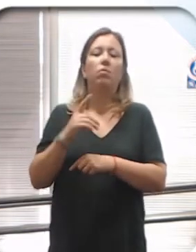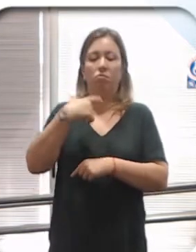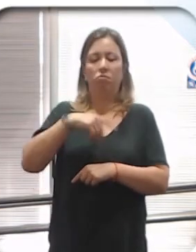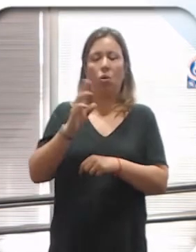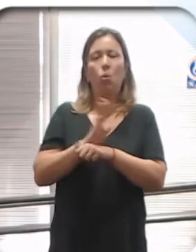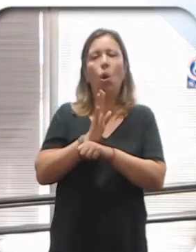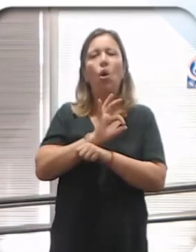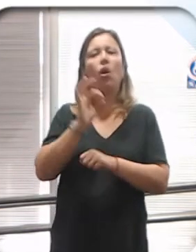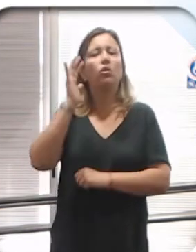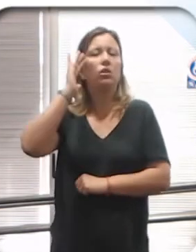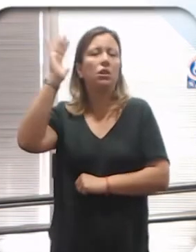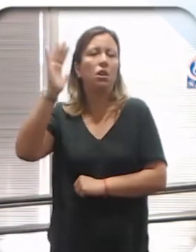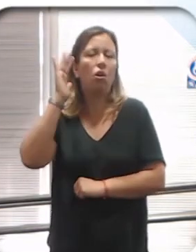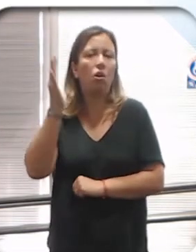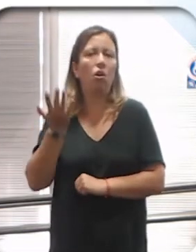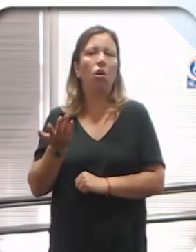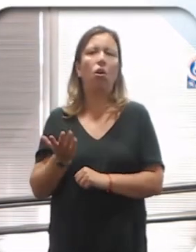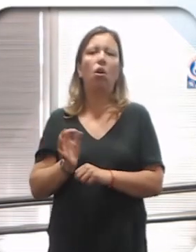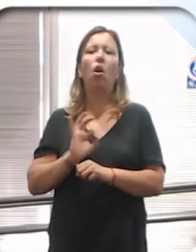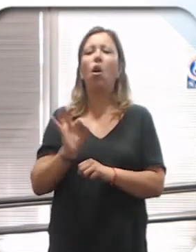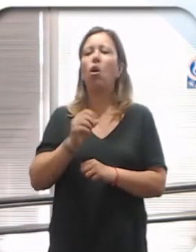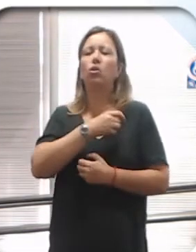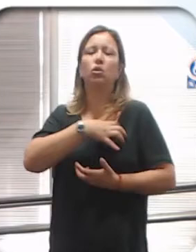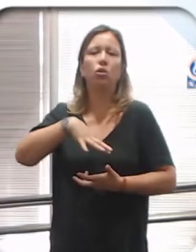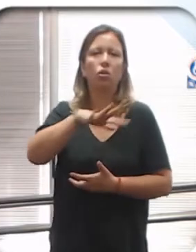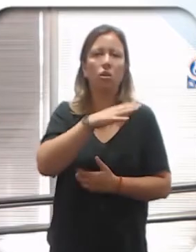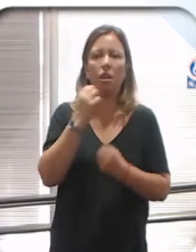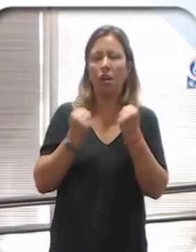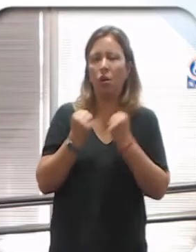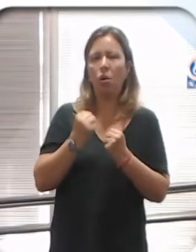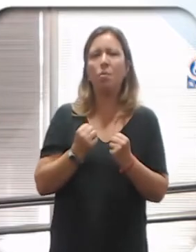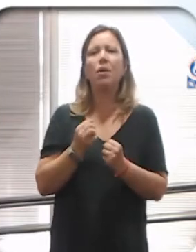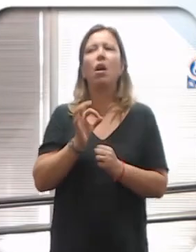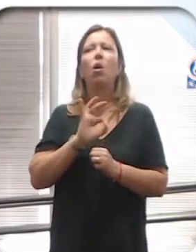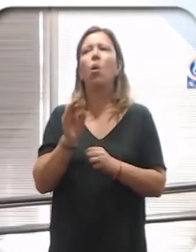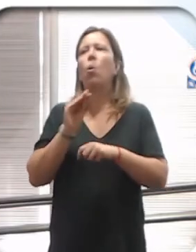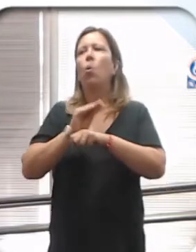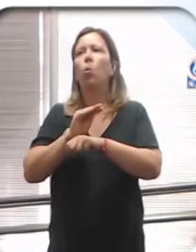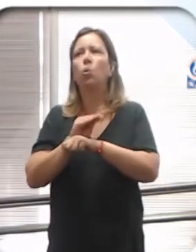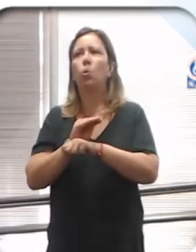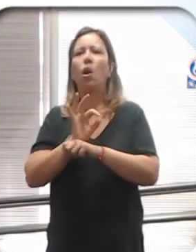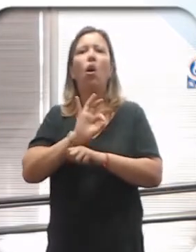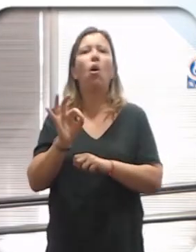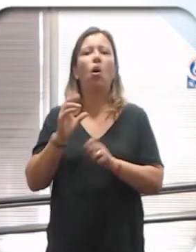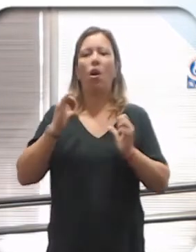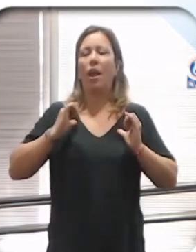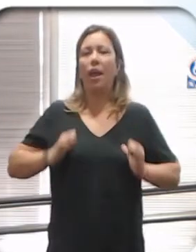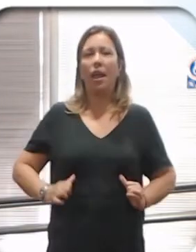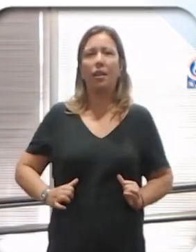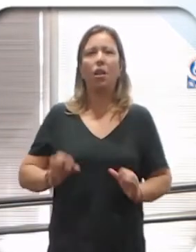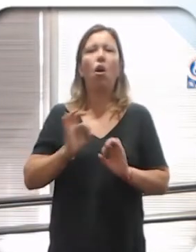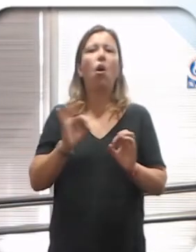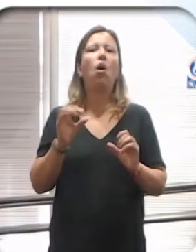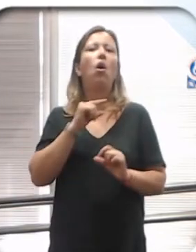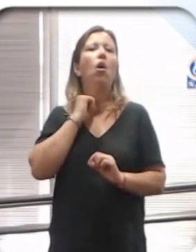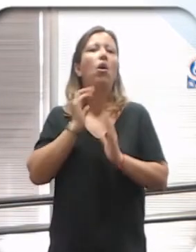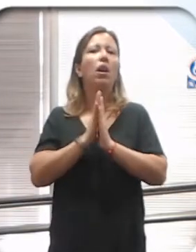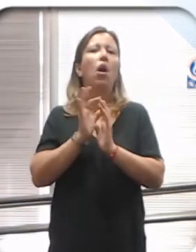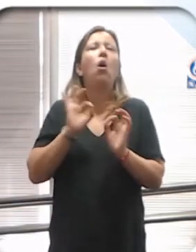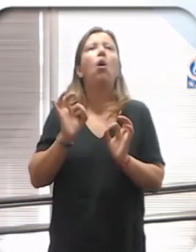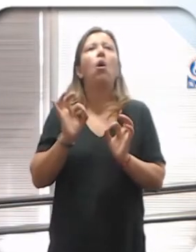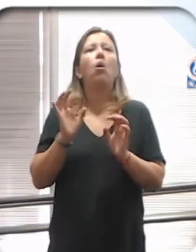de factores psicológicos, socioeconómicos, culturales, éticos, religiosos o